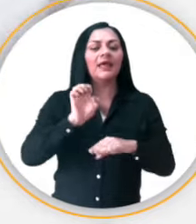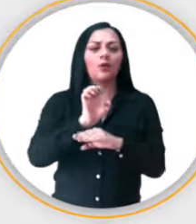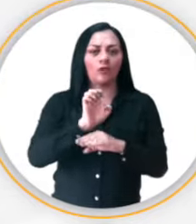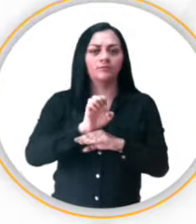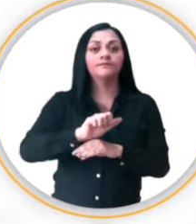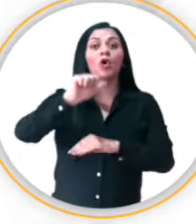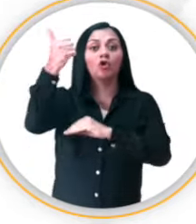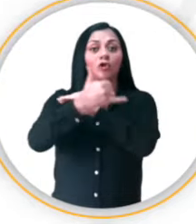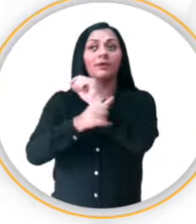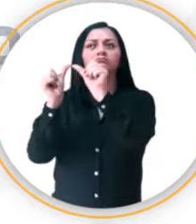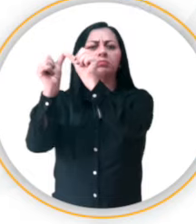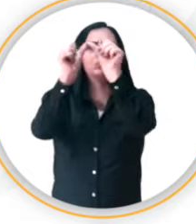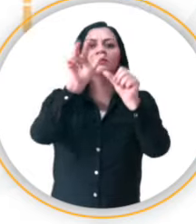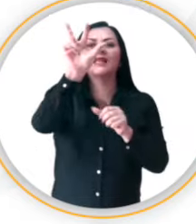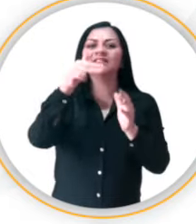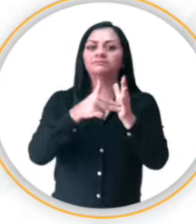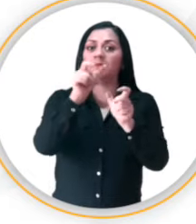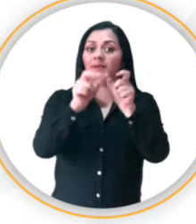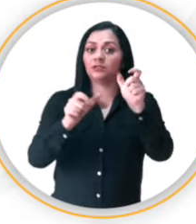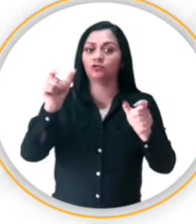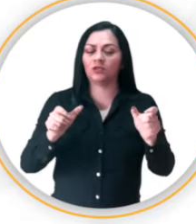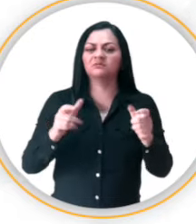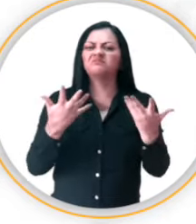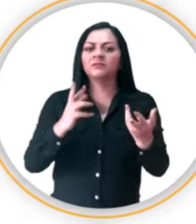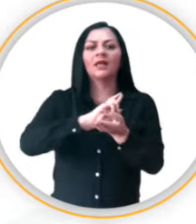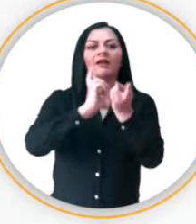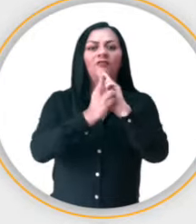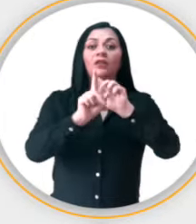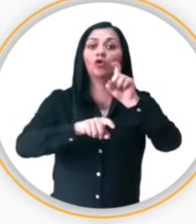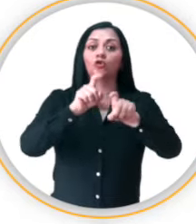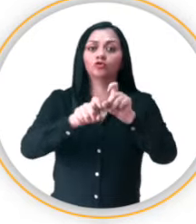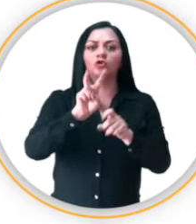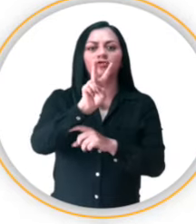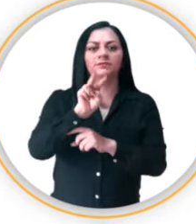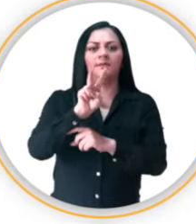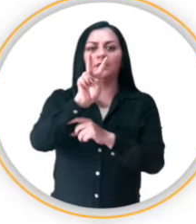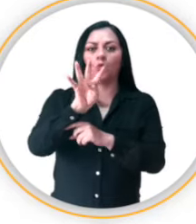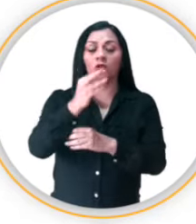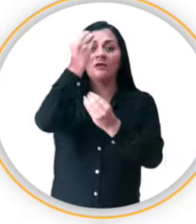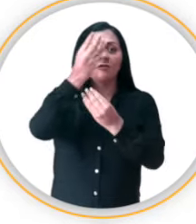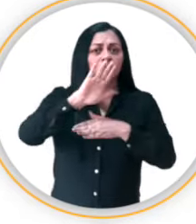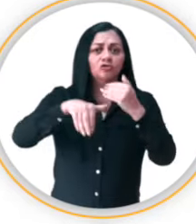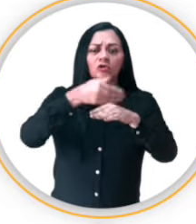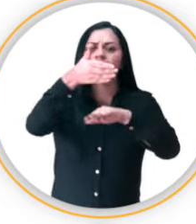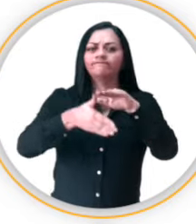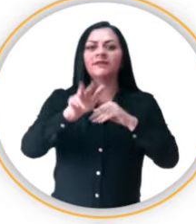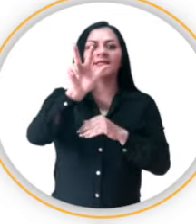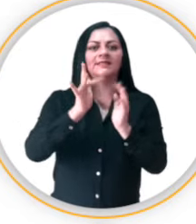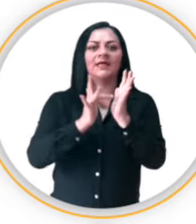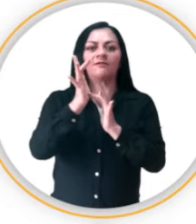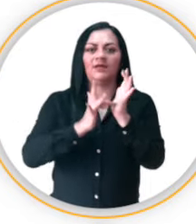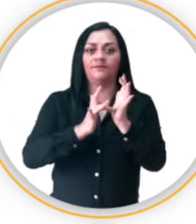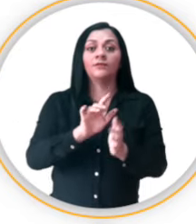nacional y en el exterior 3.000 para el Referéndum y Consulta Popular 2024. Con corte al 3 de abril de 2024, el